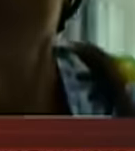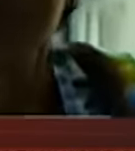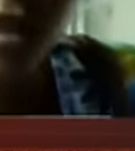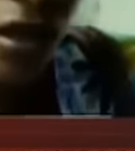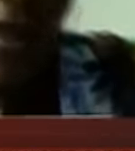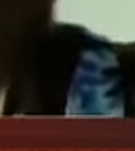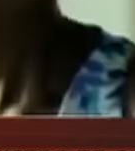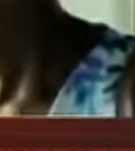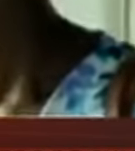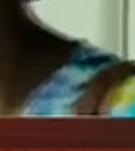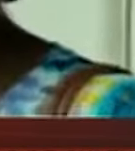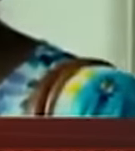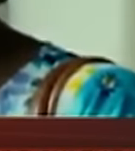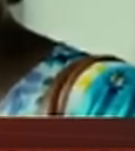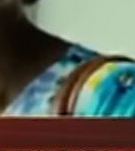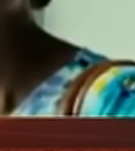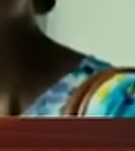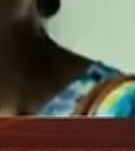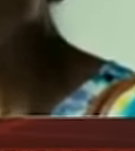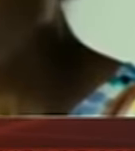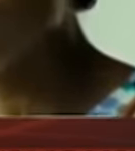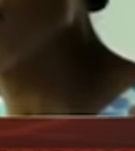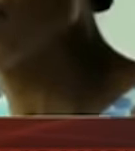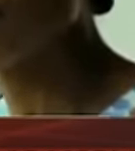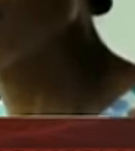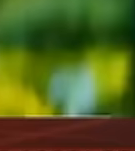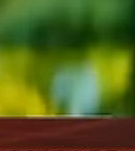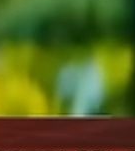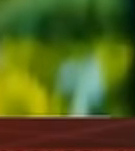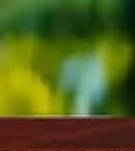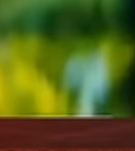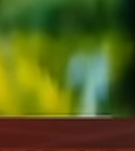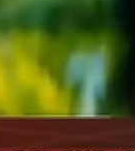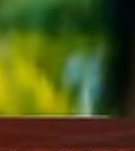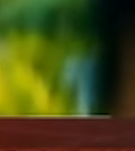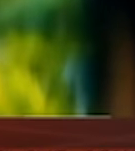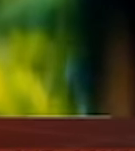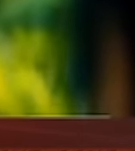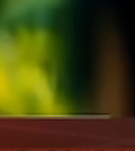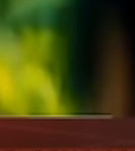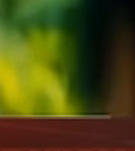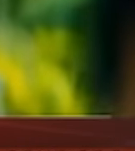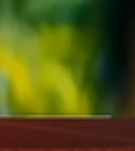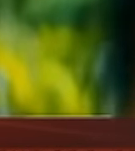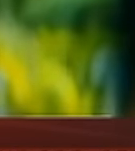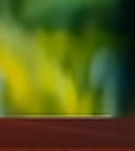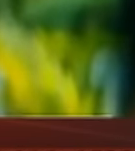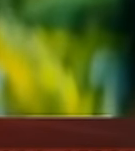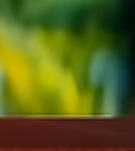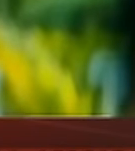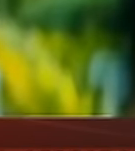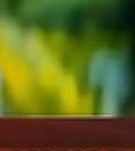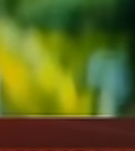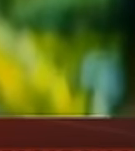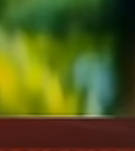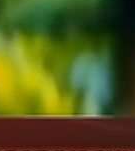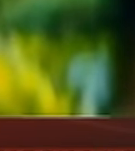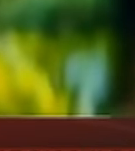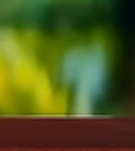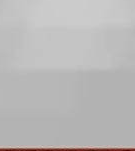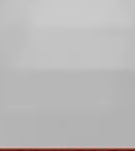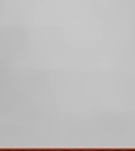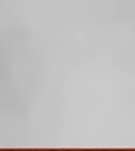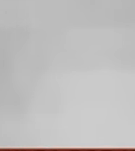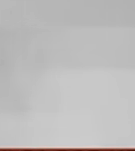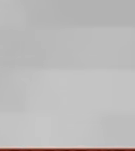Manchester by the Sea Arrival Fences Hidden Figures Lion Hell or High Water y Hawks of